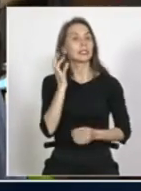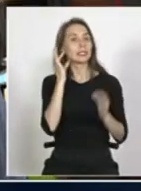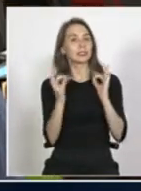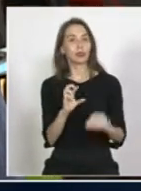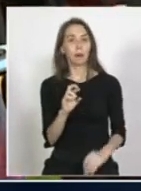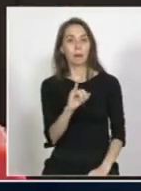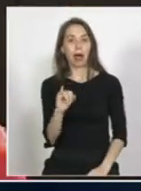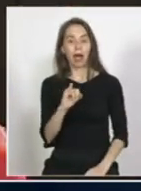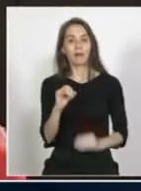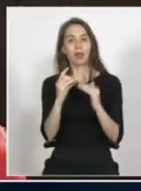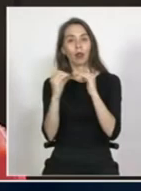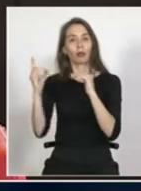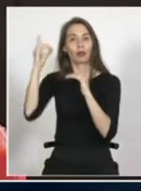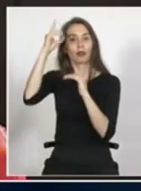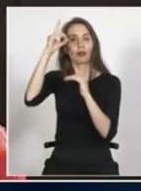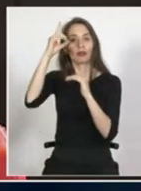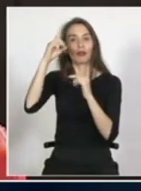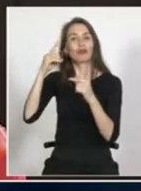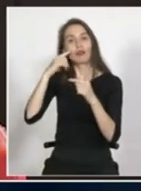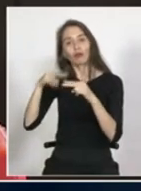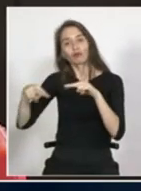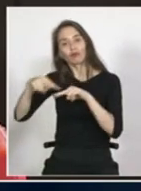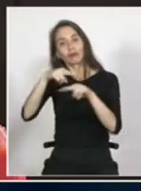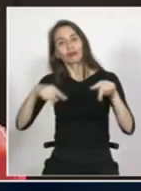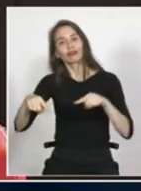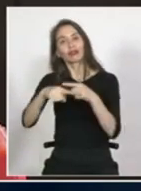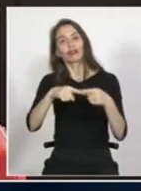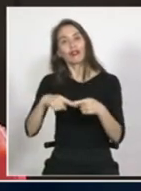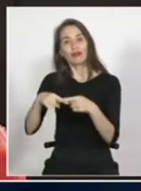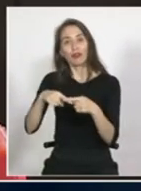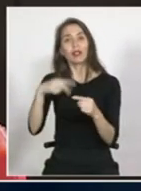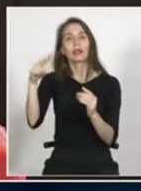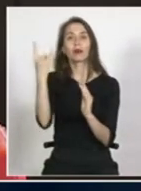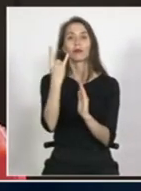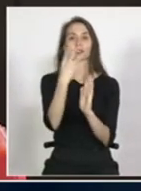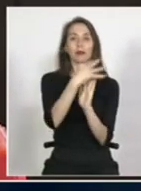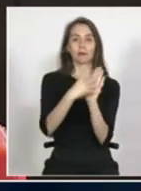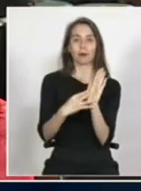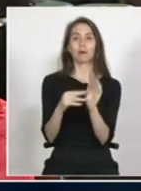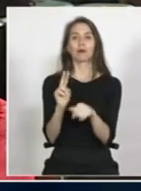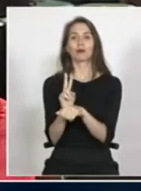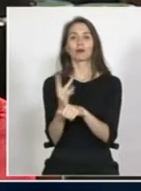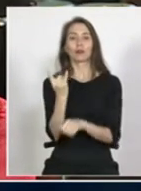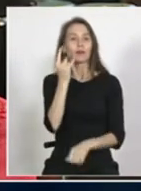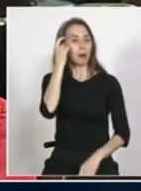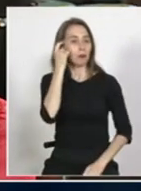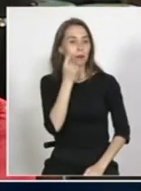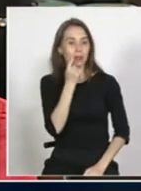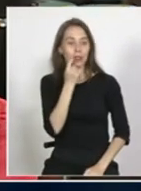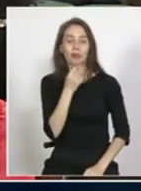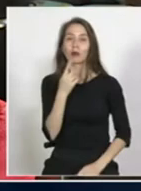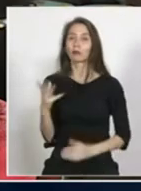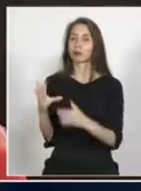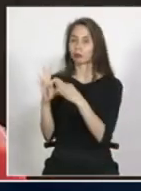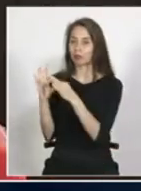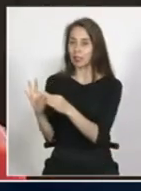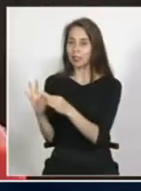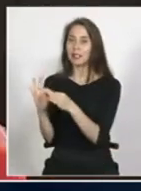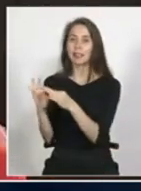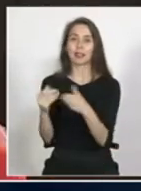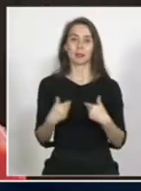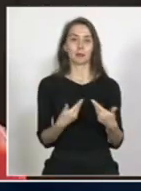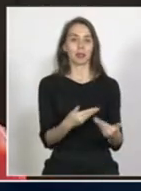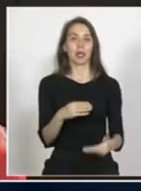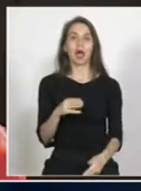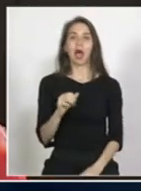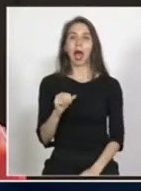doctora en Sociología de la Universidad Autónoma de Barcelona y académica de la Universidad Bernardo Gíñez, muchas gracias Iskra. Gracias por la invitación. Marcia